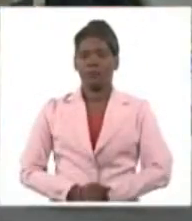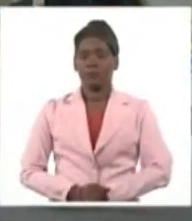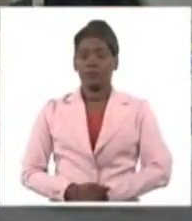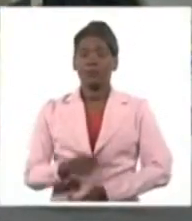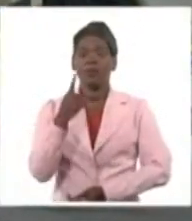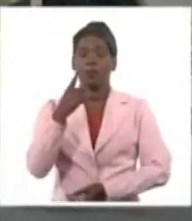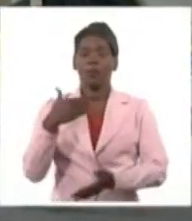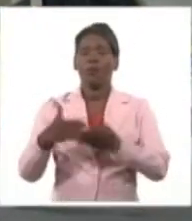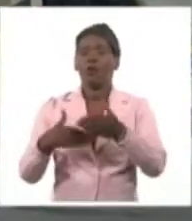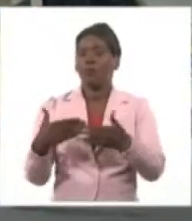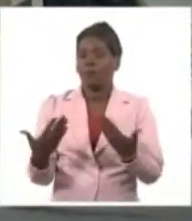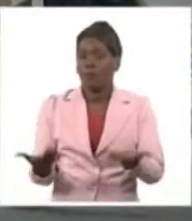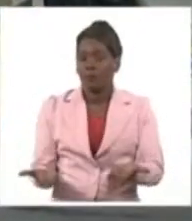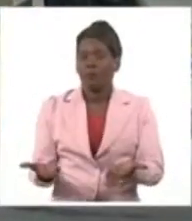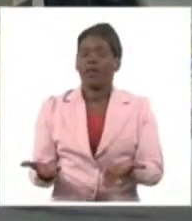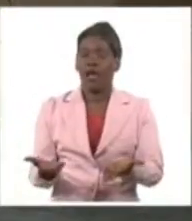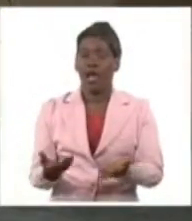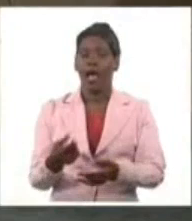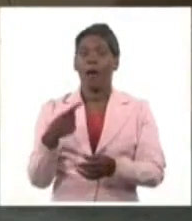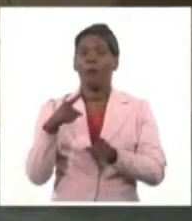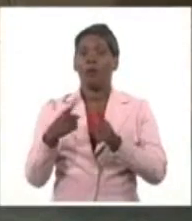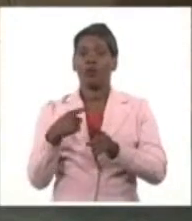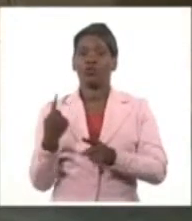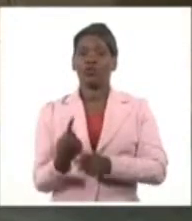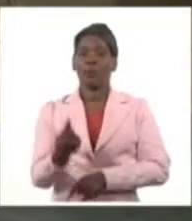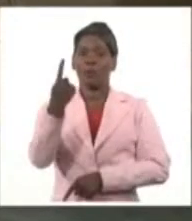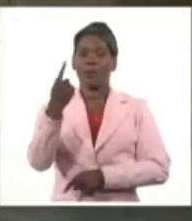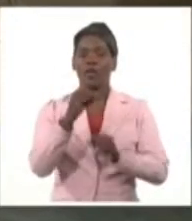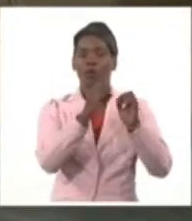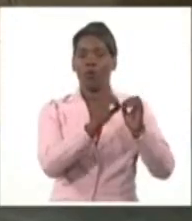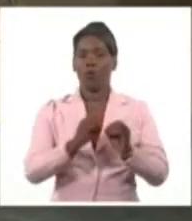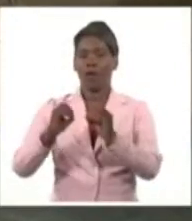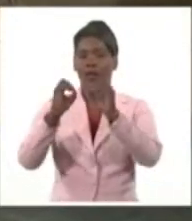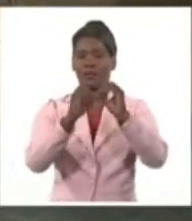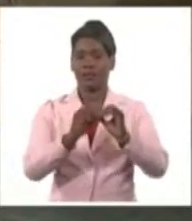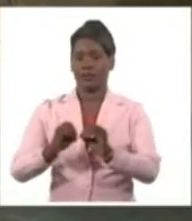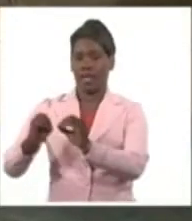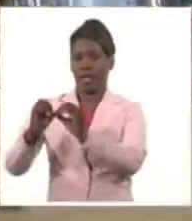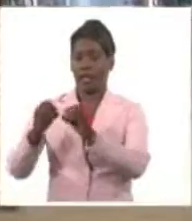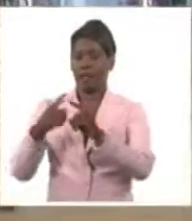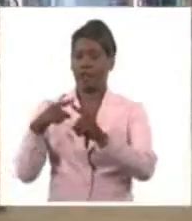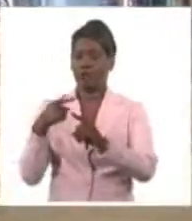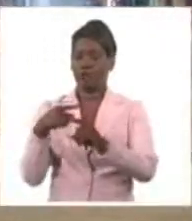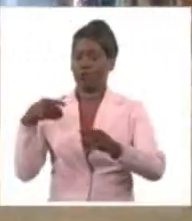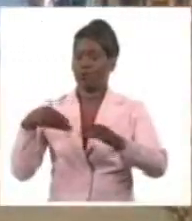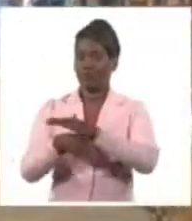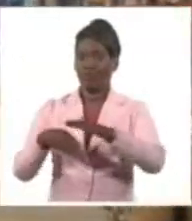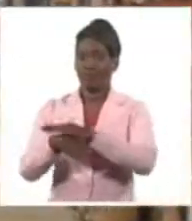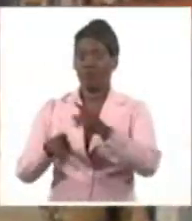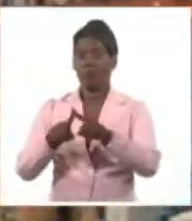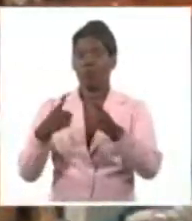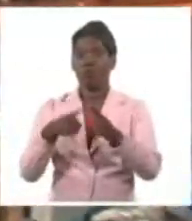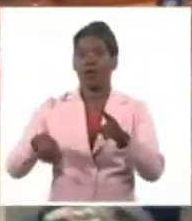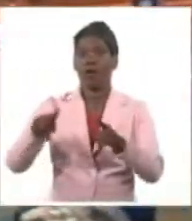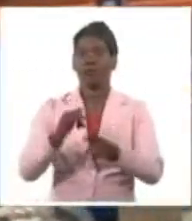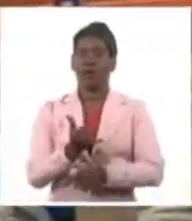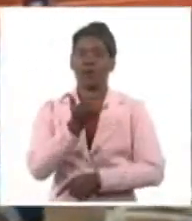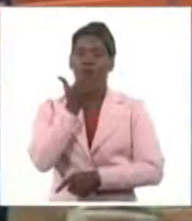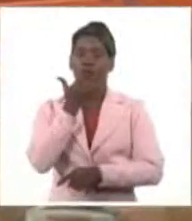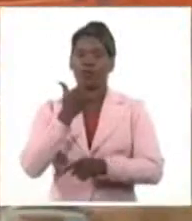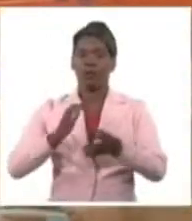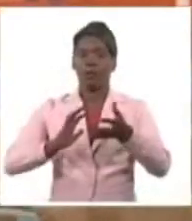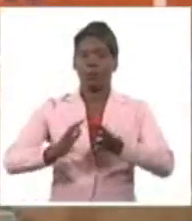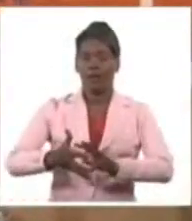retroceso realmente en todo lo que habíamos organizado y lo que logrado hacer, y realmente hemos tenido que intervenir nuevamente desde el punto de vista de la dirección para controlar la situación